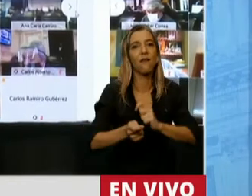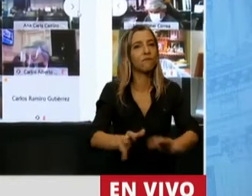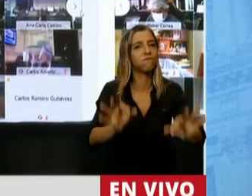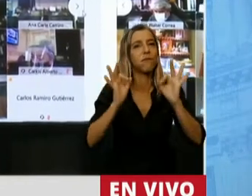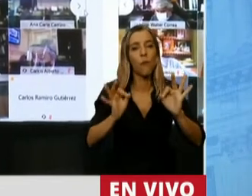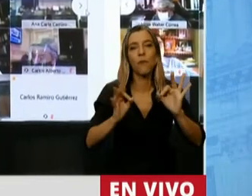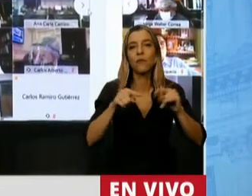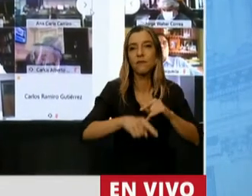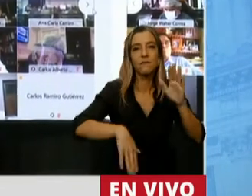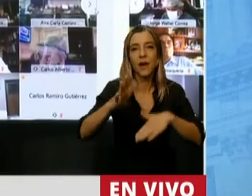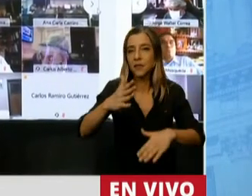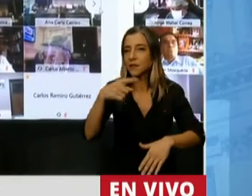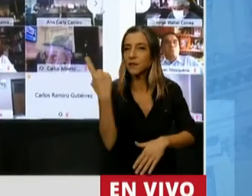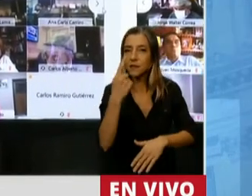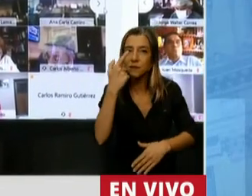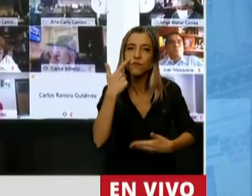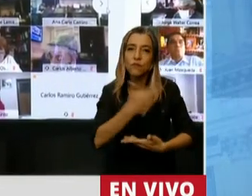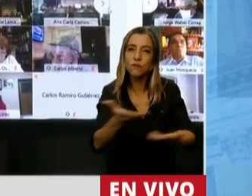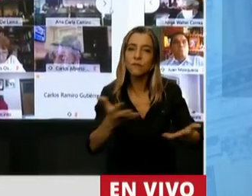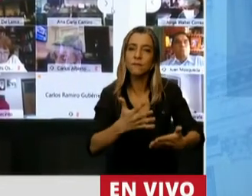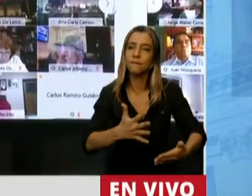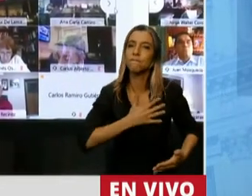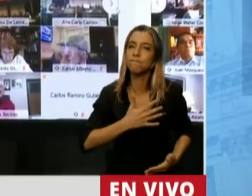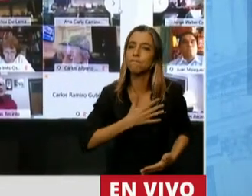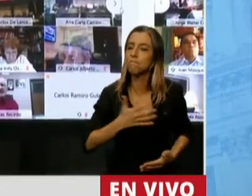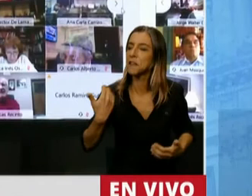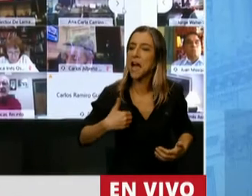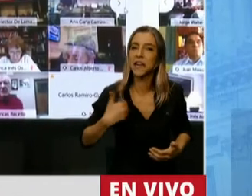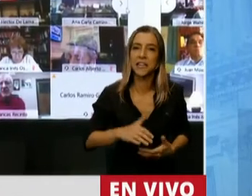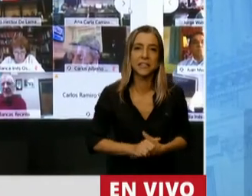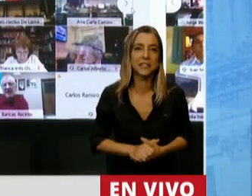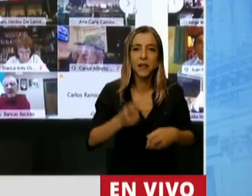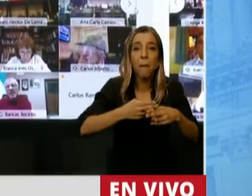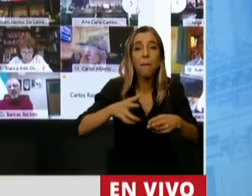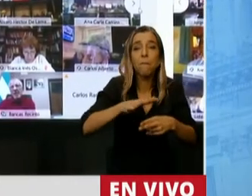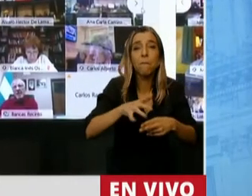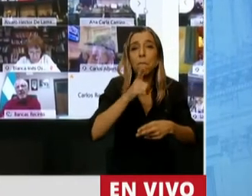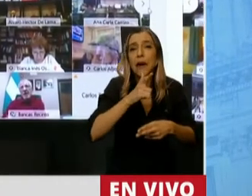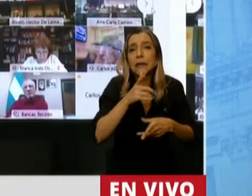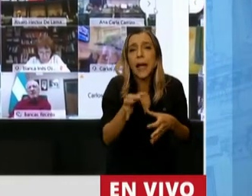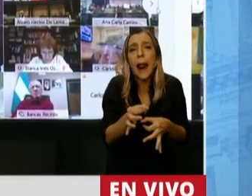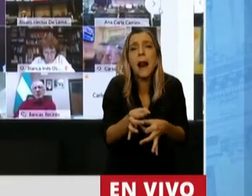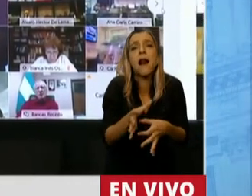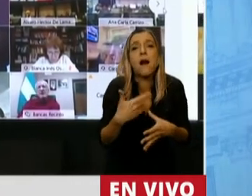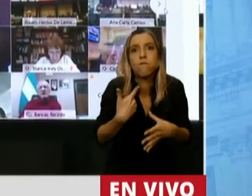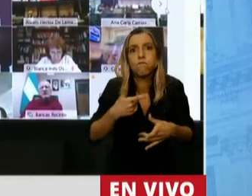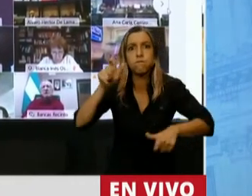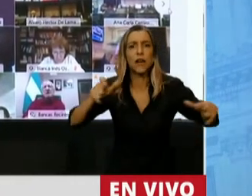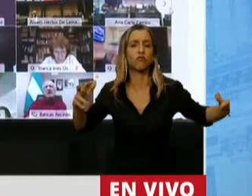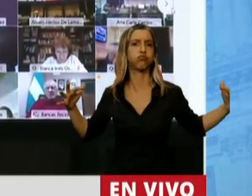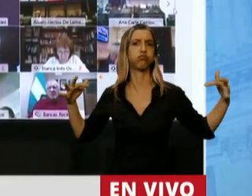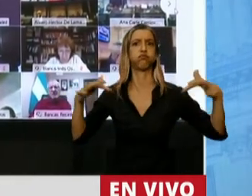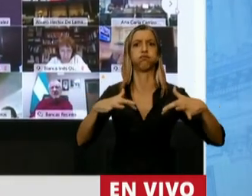soberanía política, donde la plaza quedó chica para que el pueblo argentino reclamase